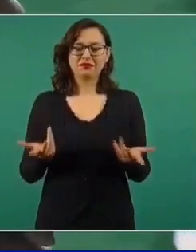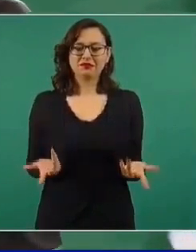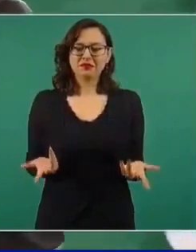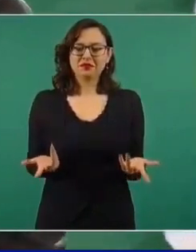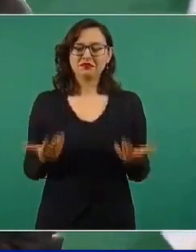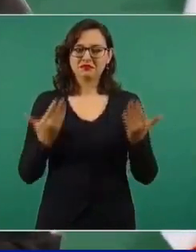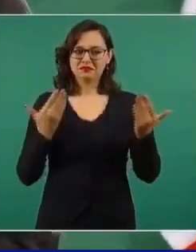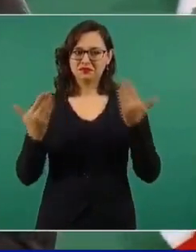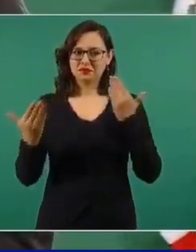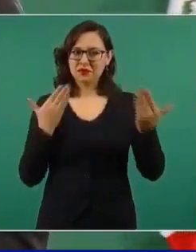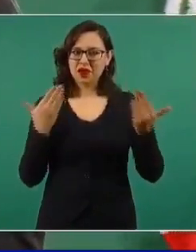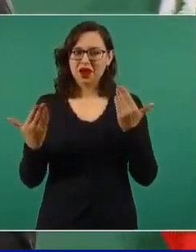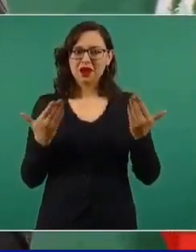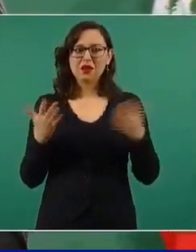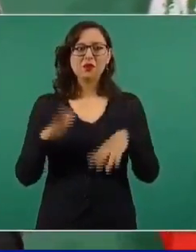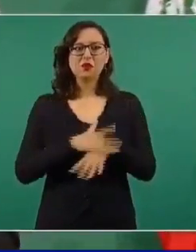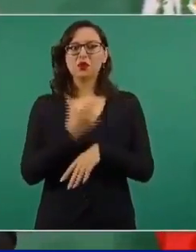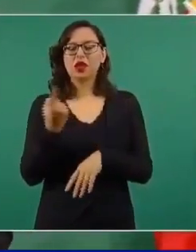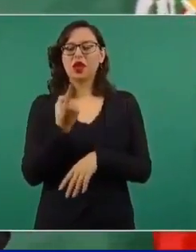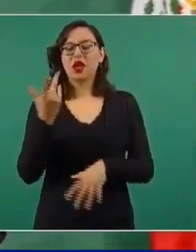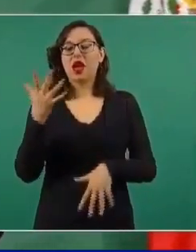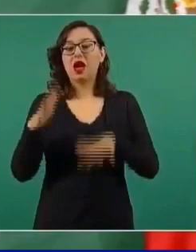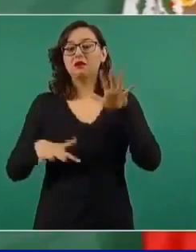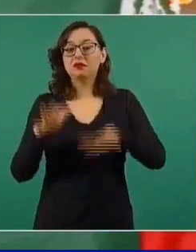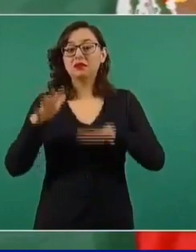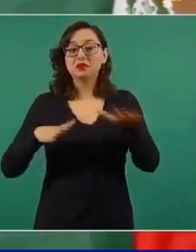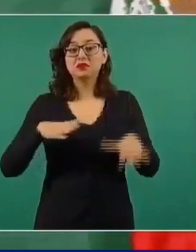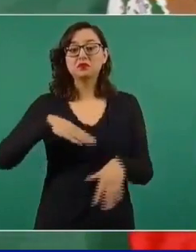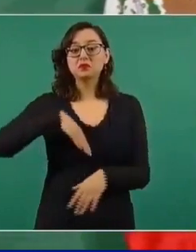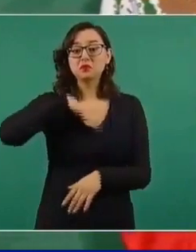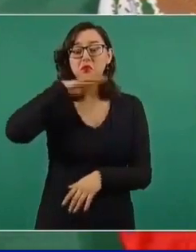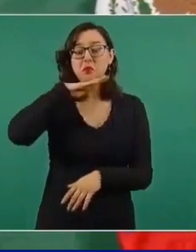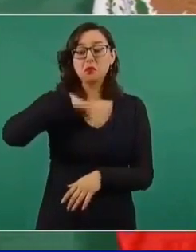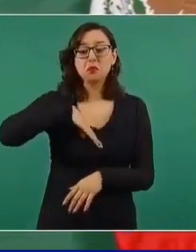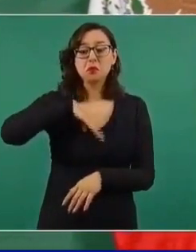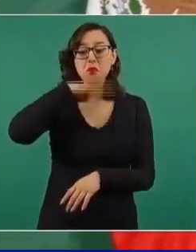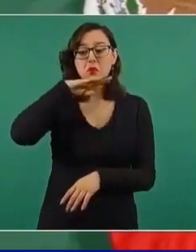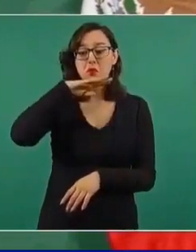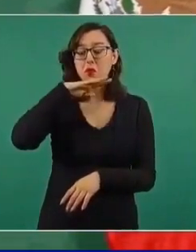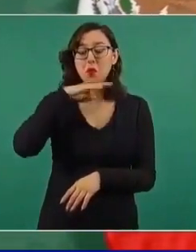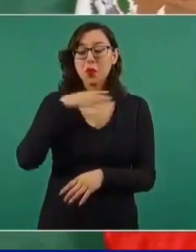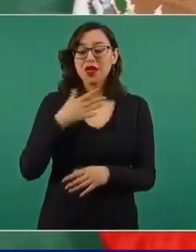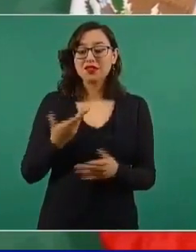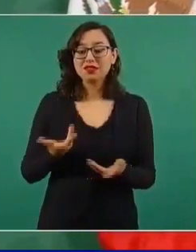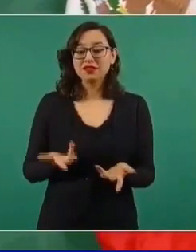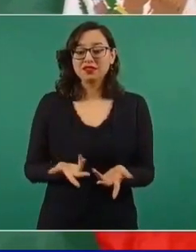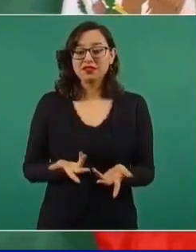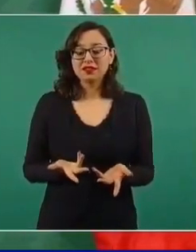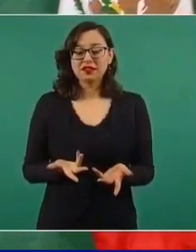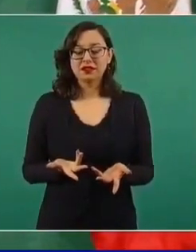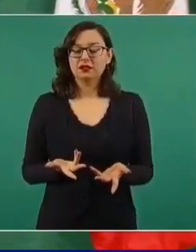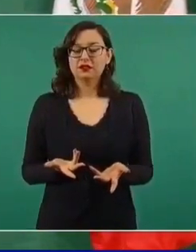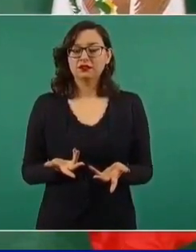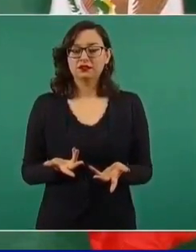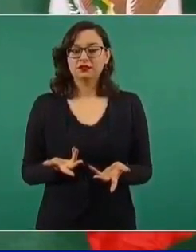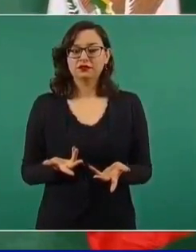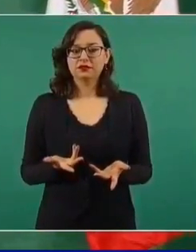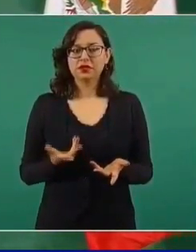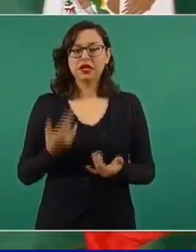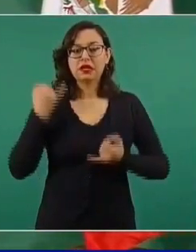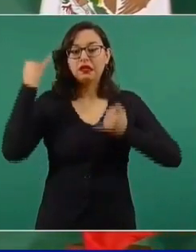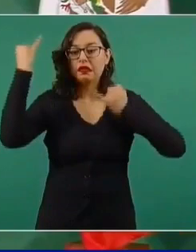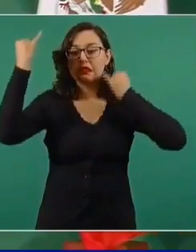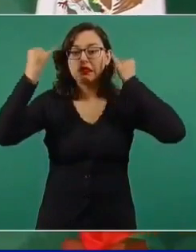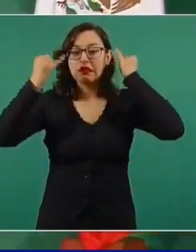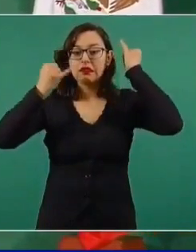cuenta, porque actúan a partir de creencias